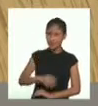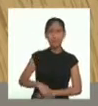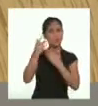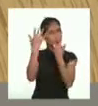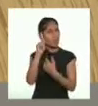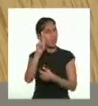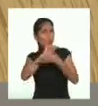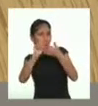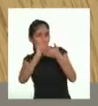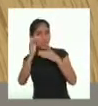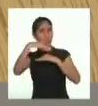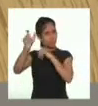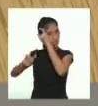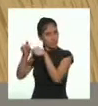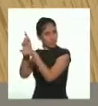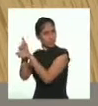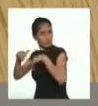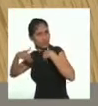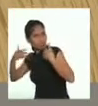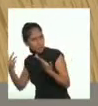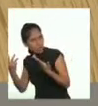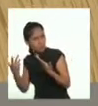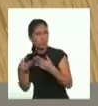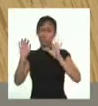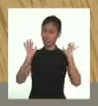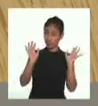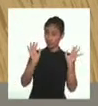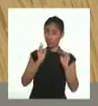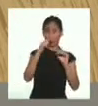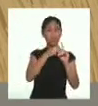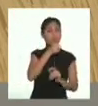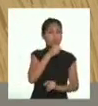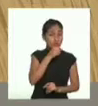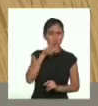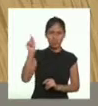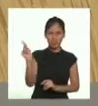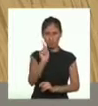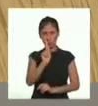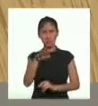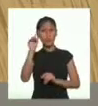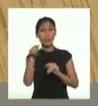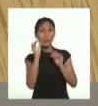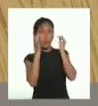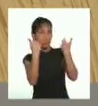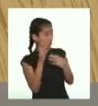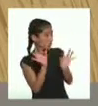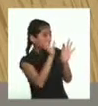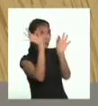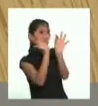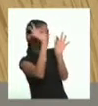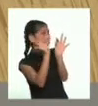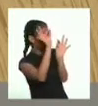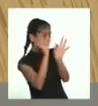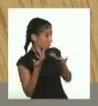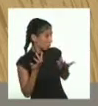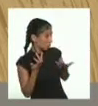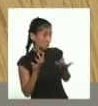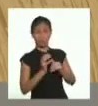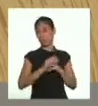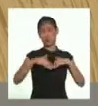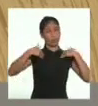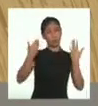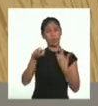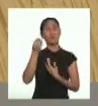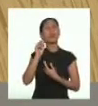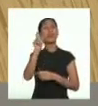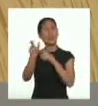para que descubrieses el secreto. Y fue así como la mujer perdió sus facultades de hilandera y de tejedora por